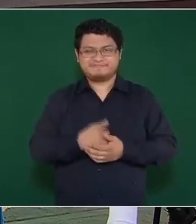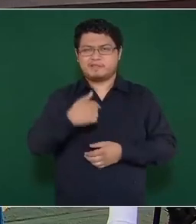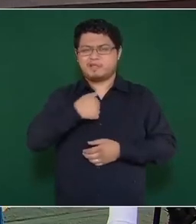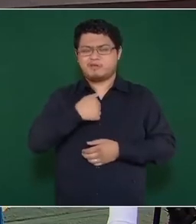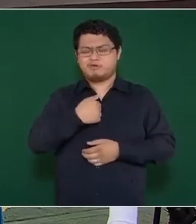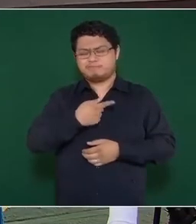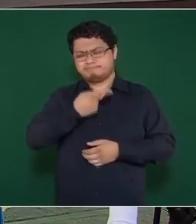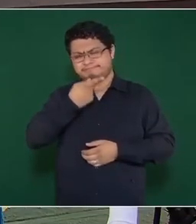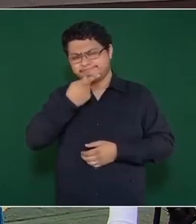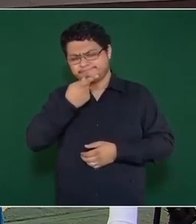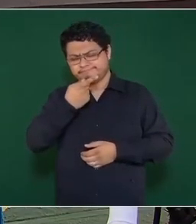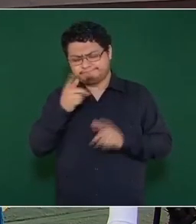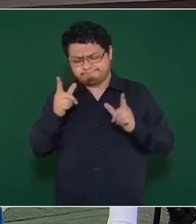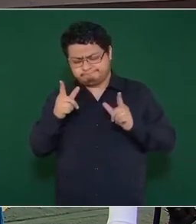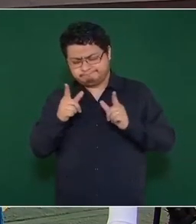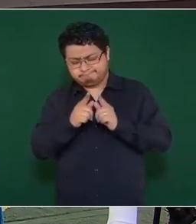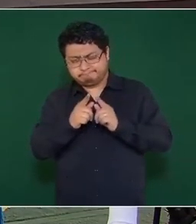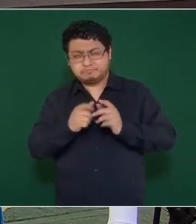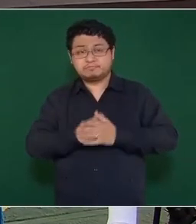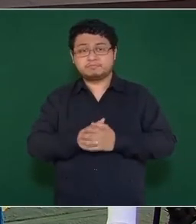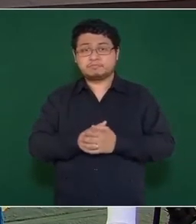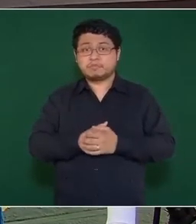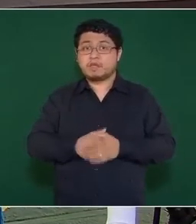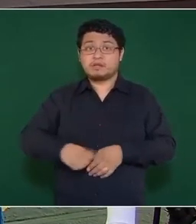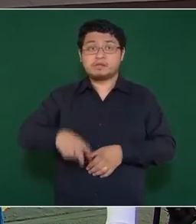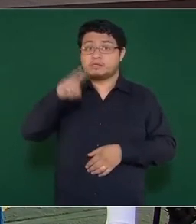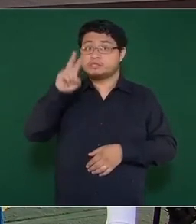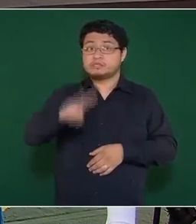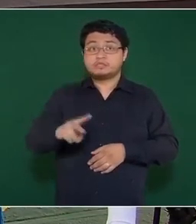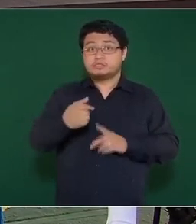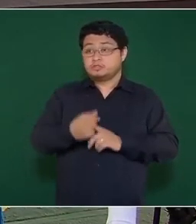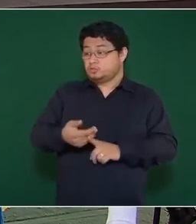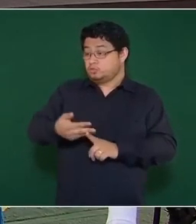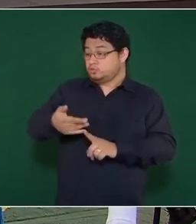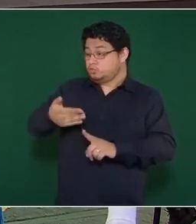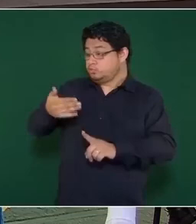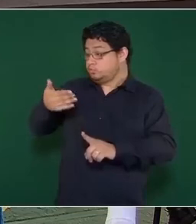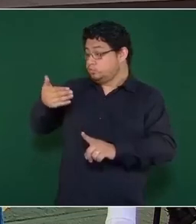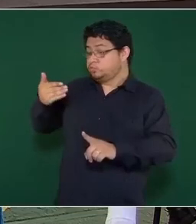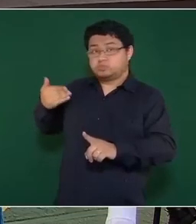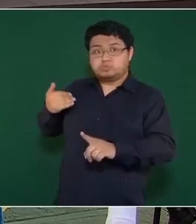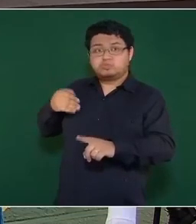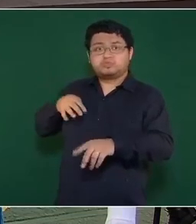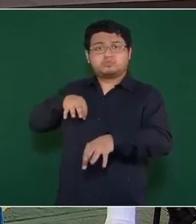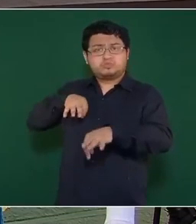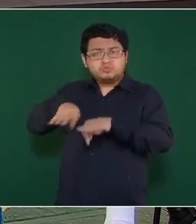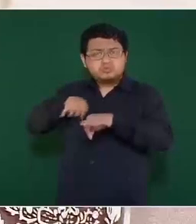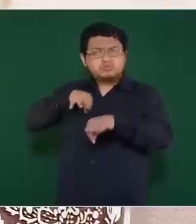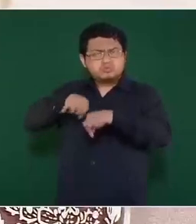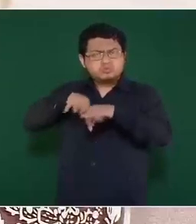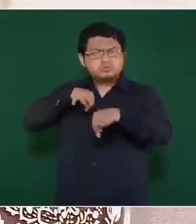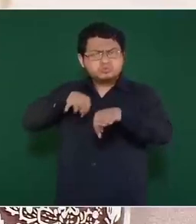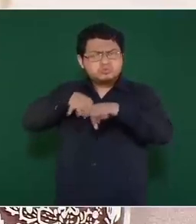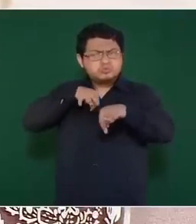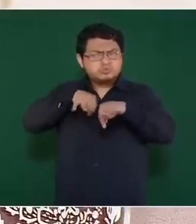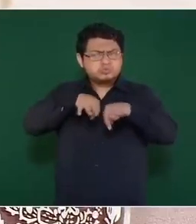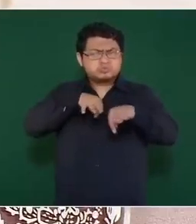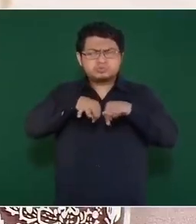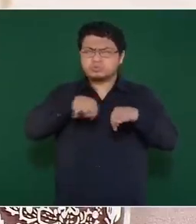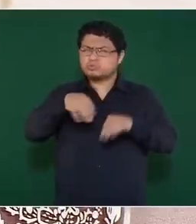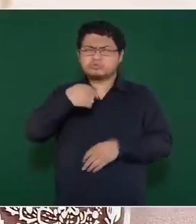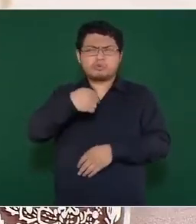porque fue una vivencia muy fuerte, que aún traigo impregnada en la piel